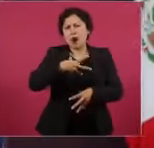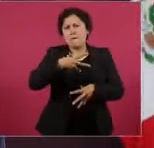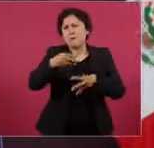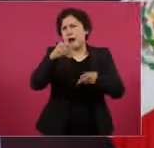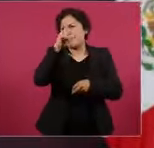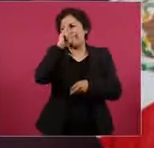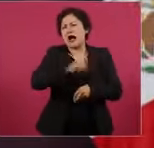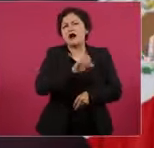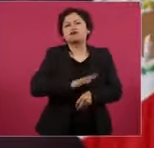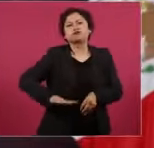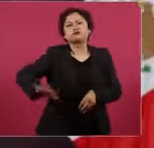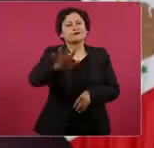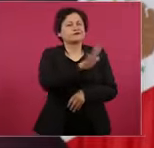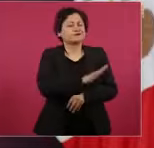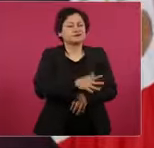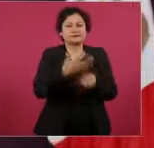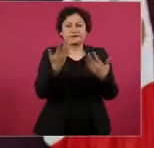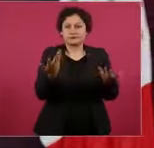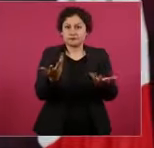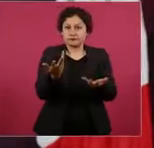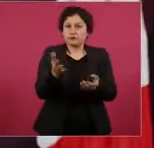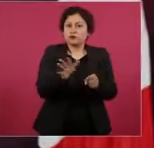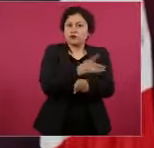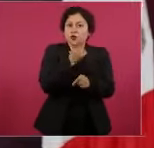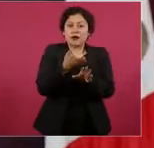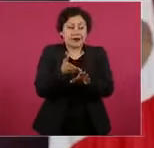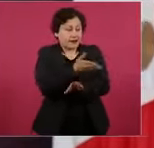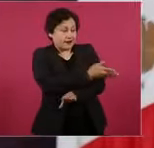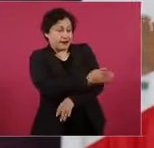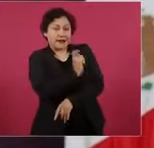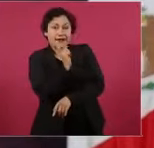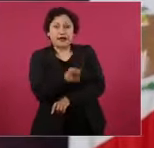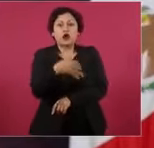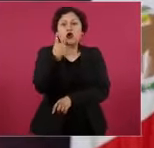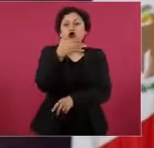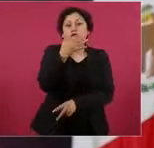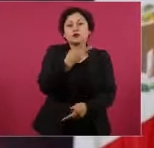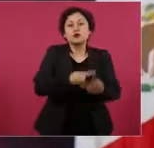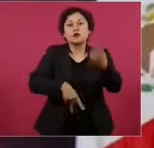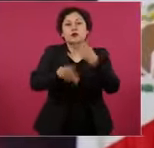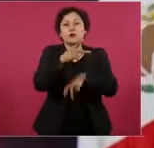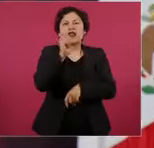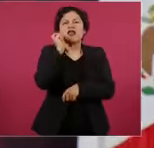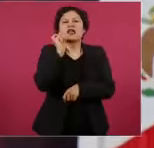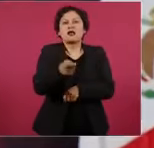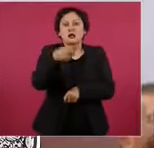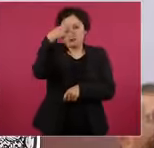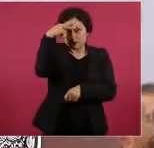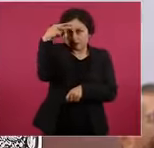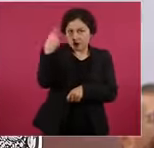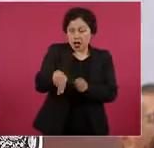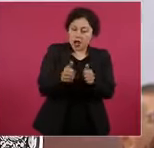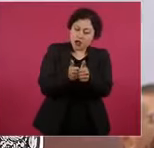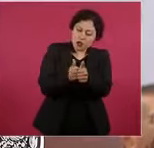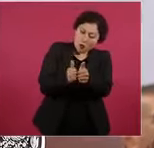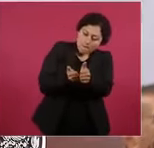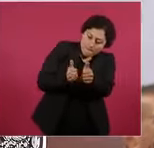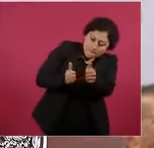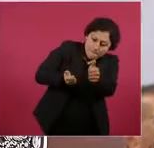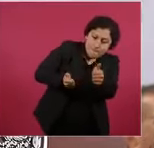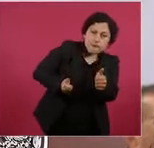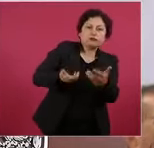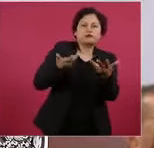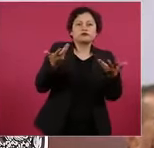produjo el atraso y el sufrimiento de millones de